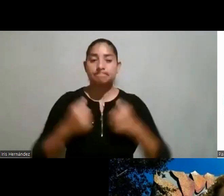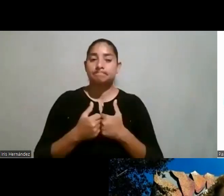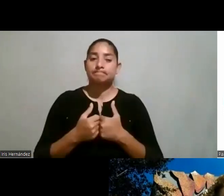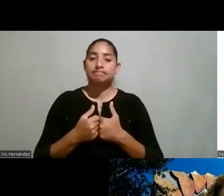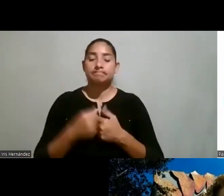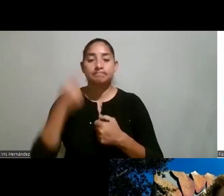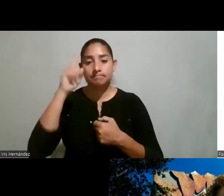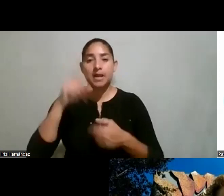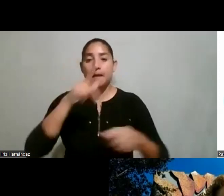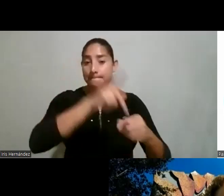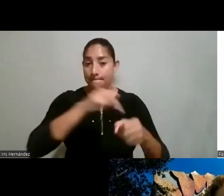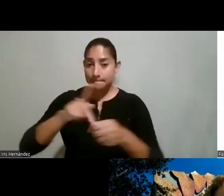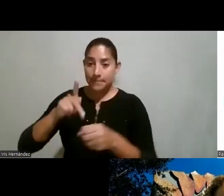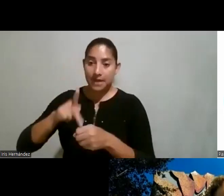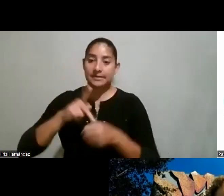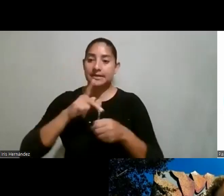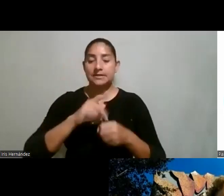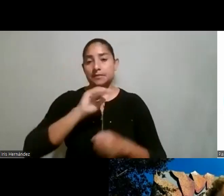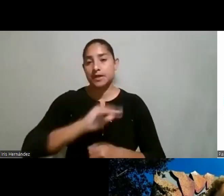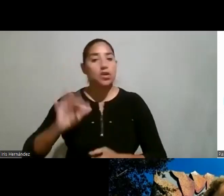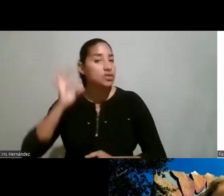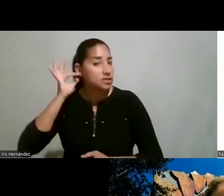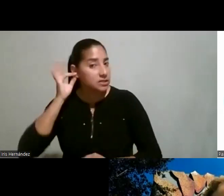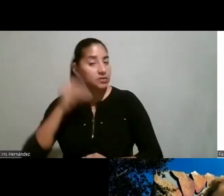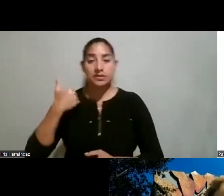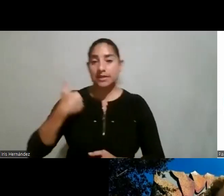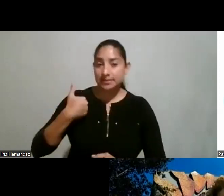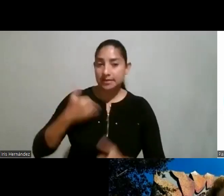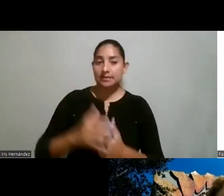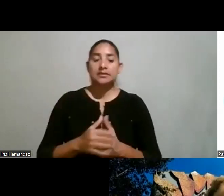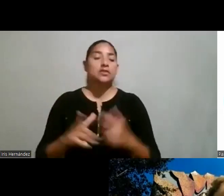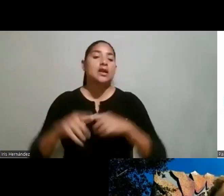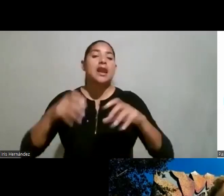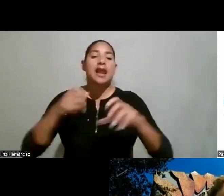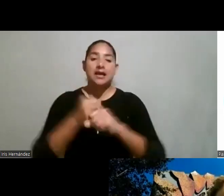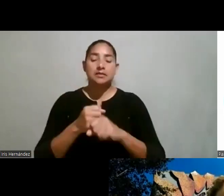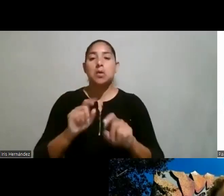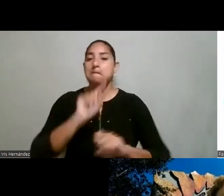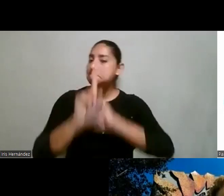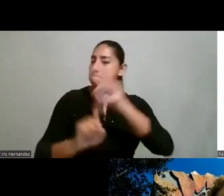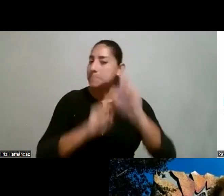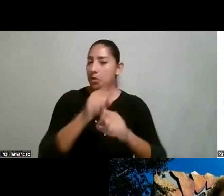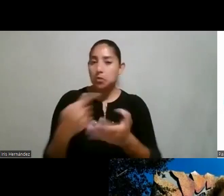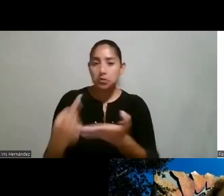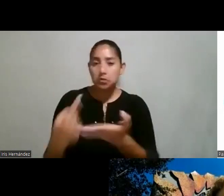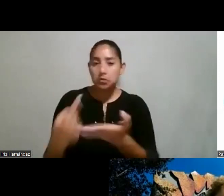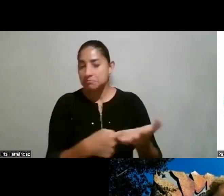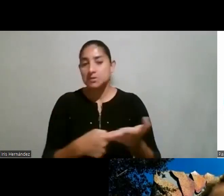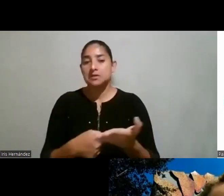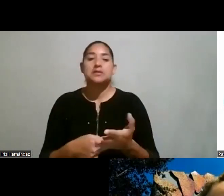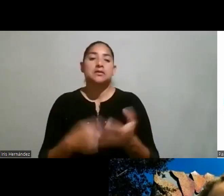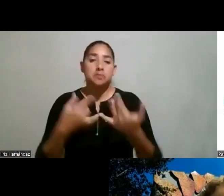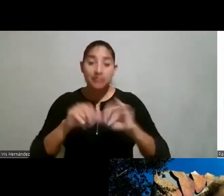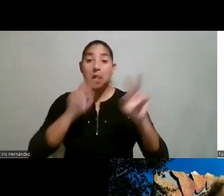para que participen los chicos y las chicas y hacemos así algunas preguntas y demás lo hemos hecho virtual